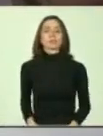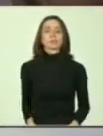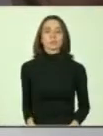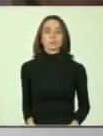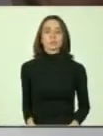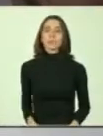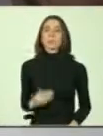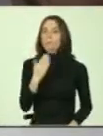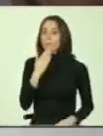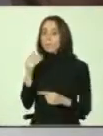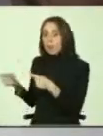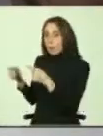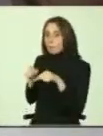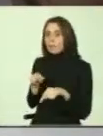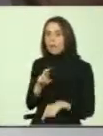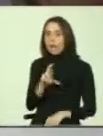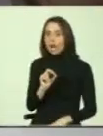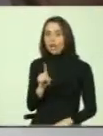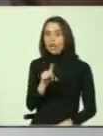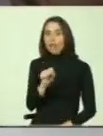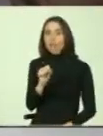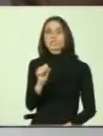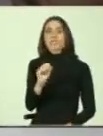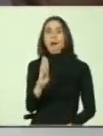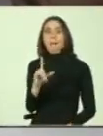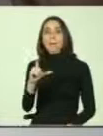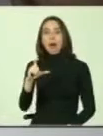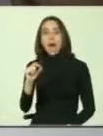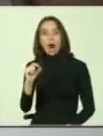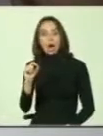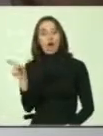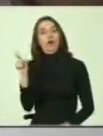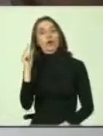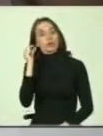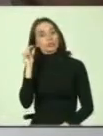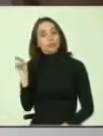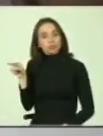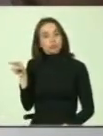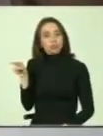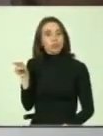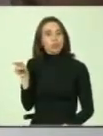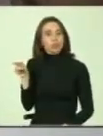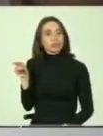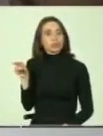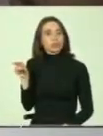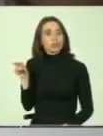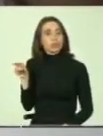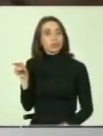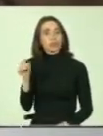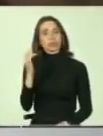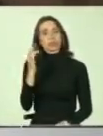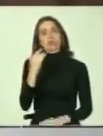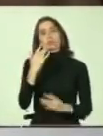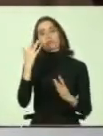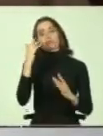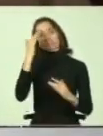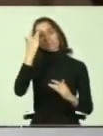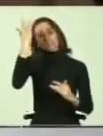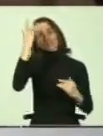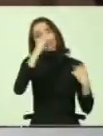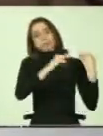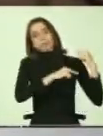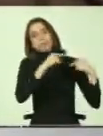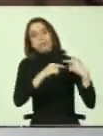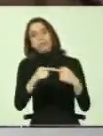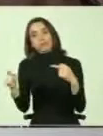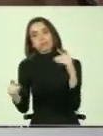Está también Rosa Blanco, con vasta trayectoria y hoy día